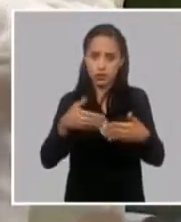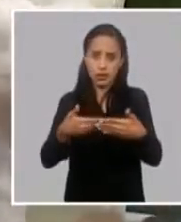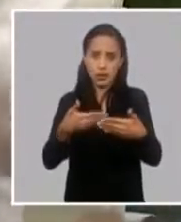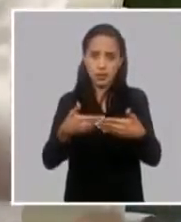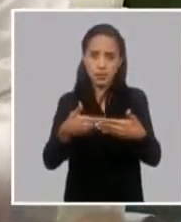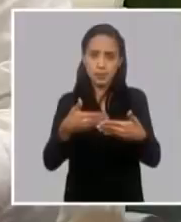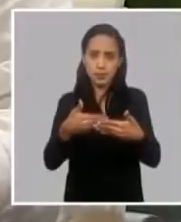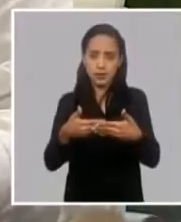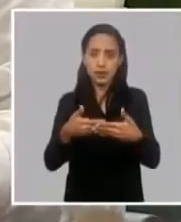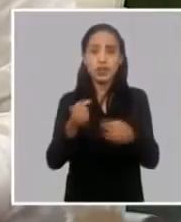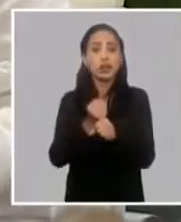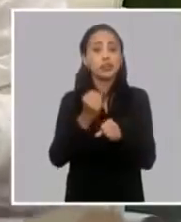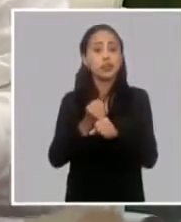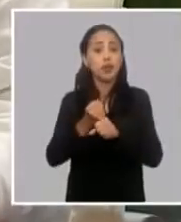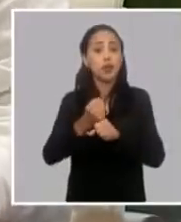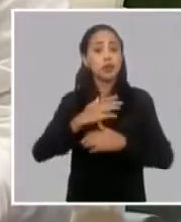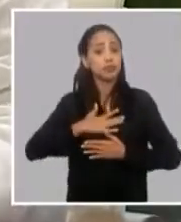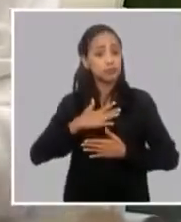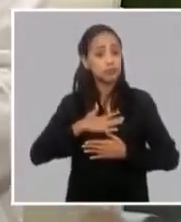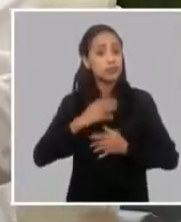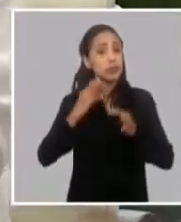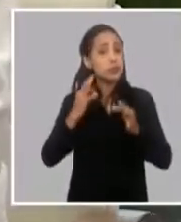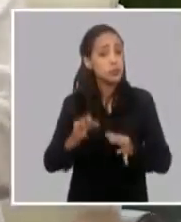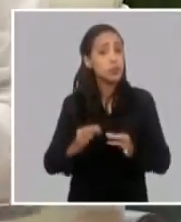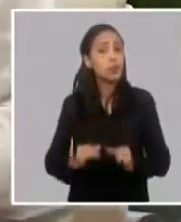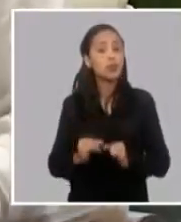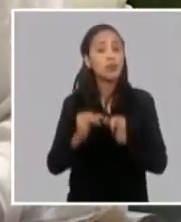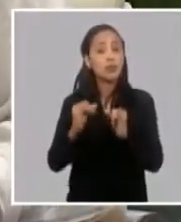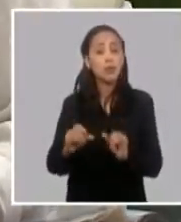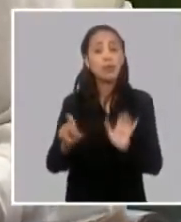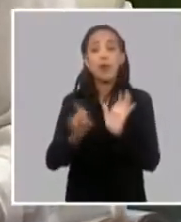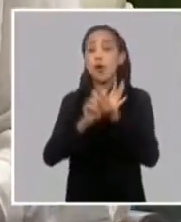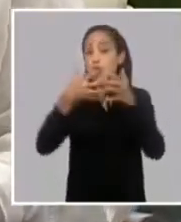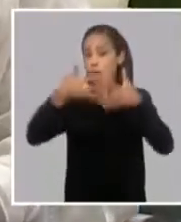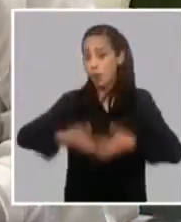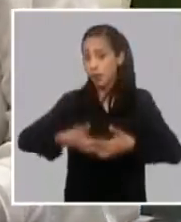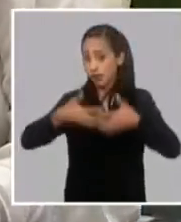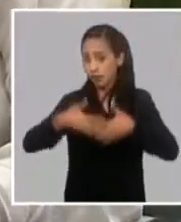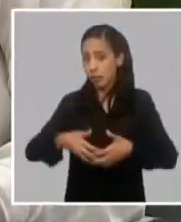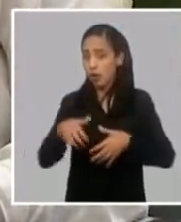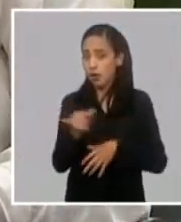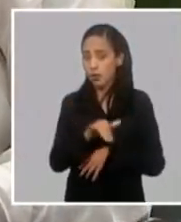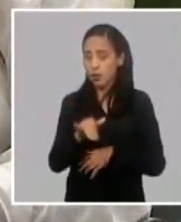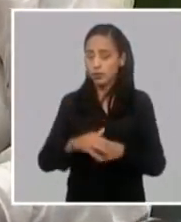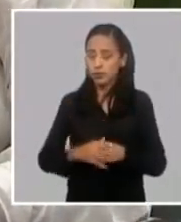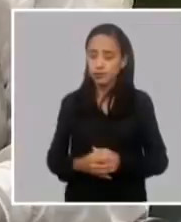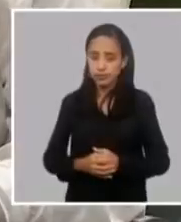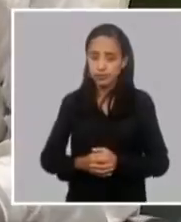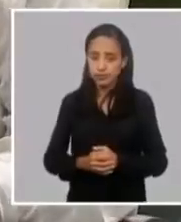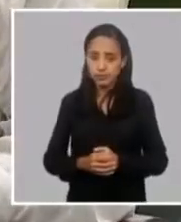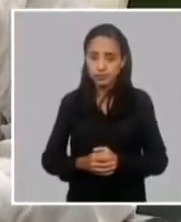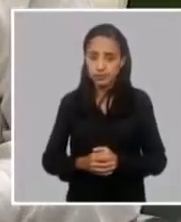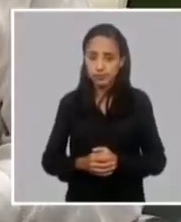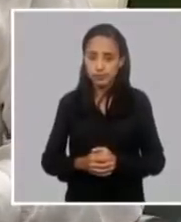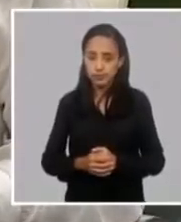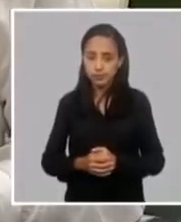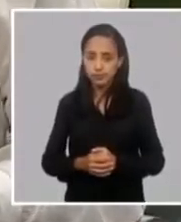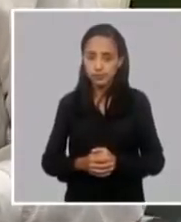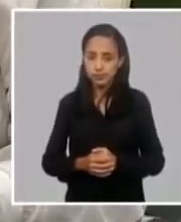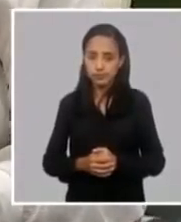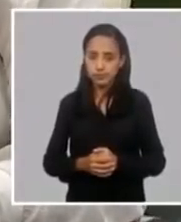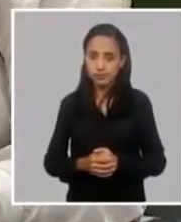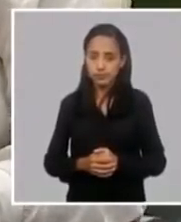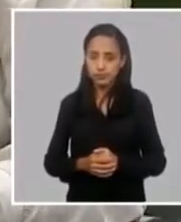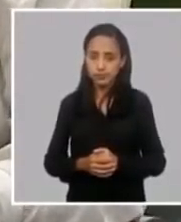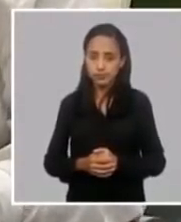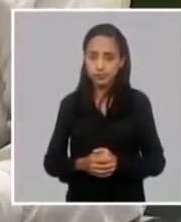mediana empresa el trabajo por cuenta propia como lo hemos concebido y las cooperativas no ropecuarias pero para que se tenga una idea de lo que estamos hablando